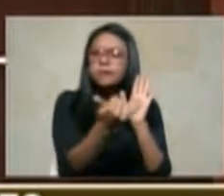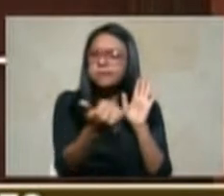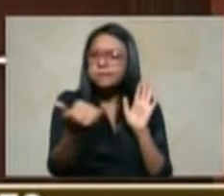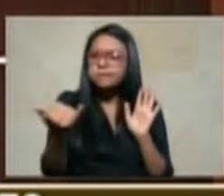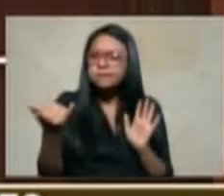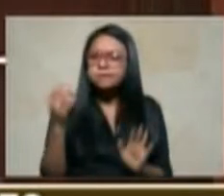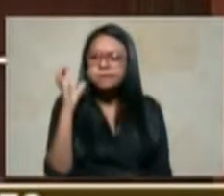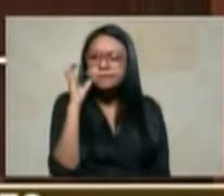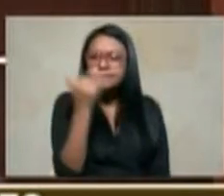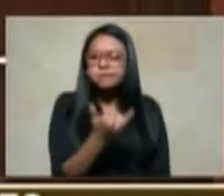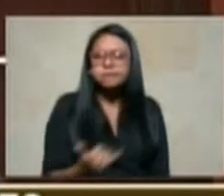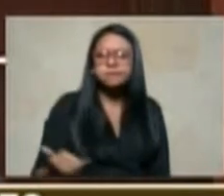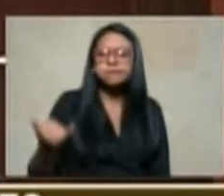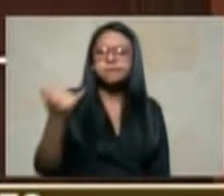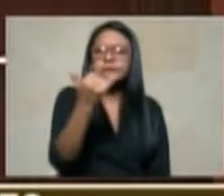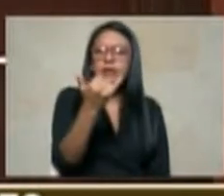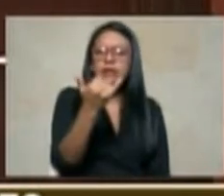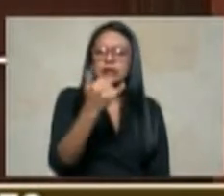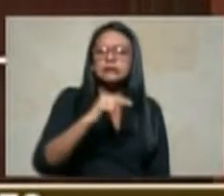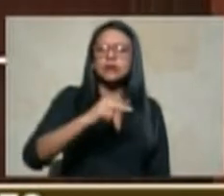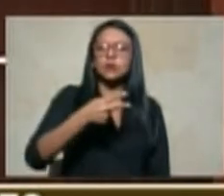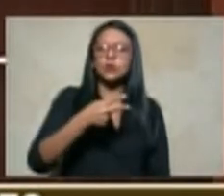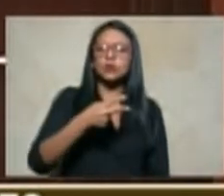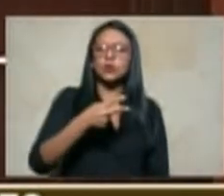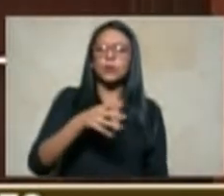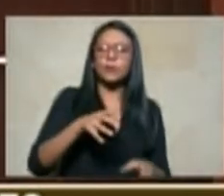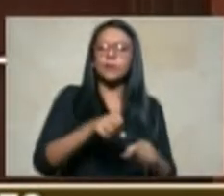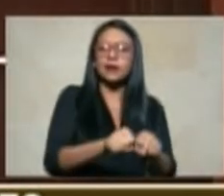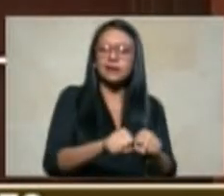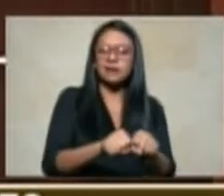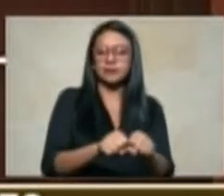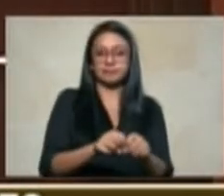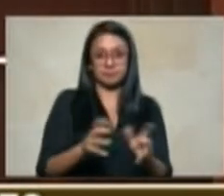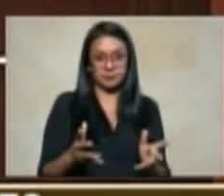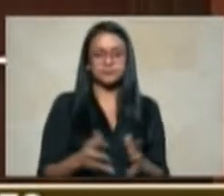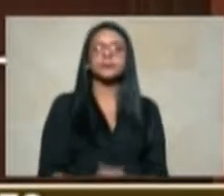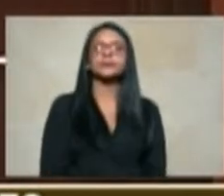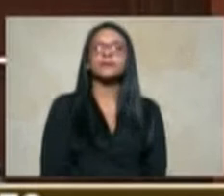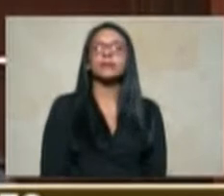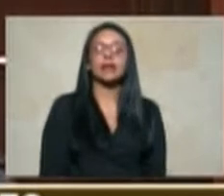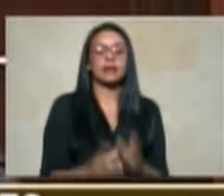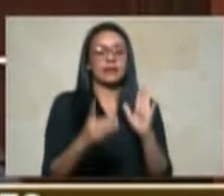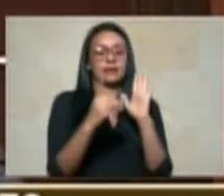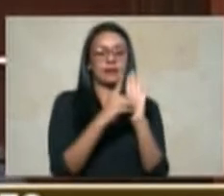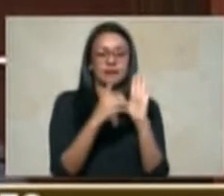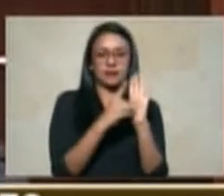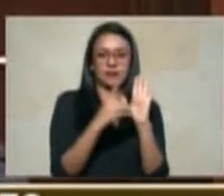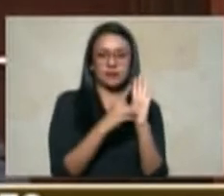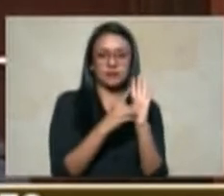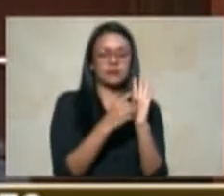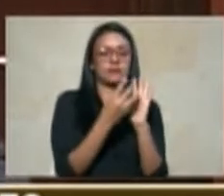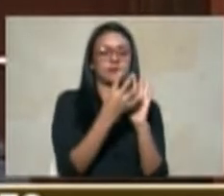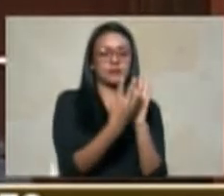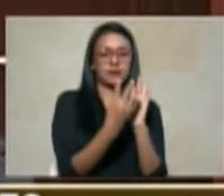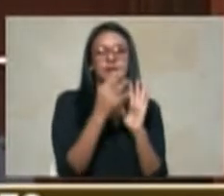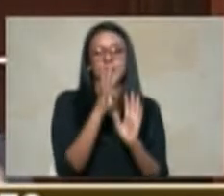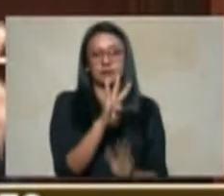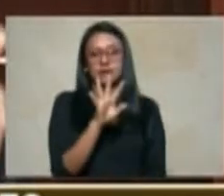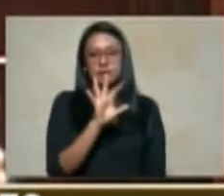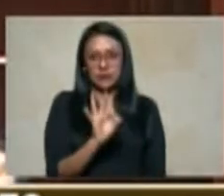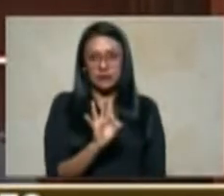ocupantes pues bien el decreto 440 se encargó de saldar un poco esa